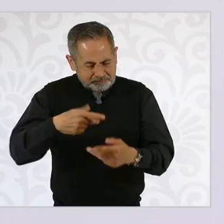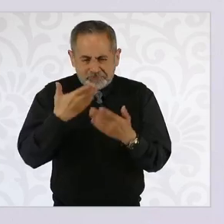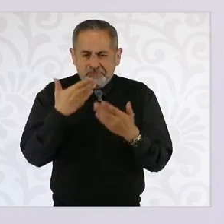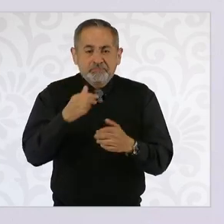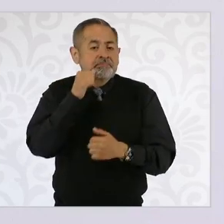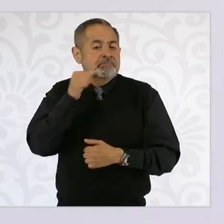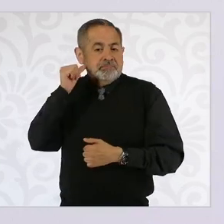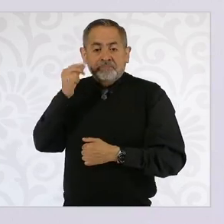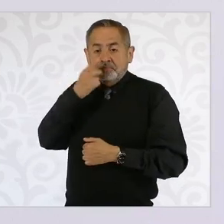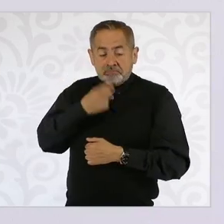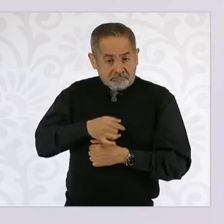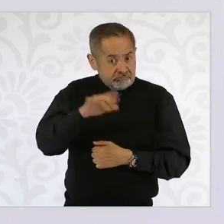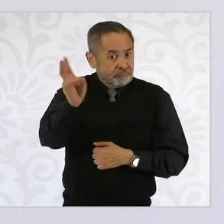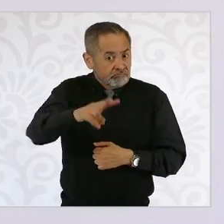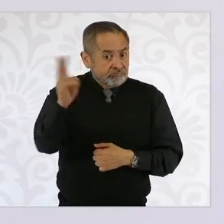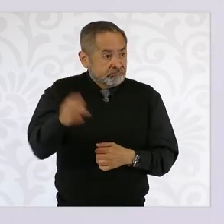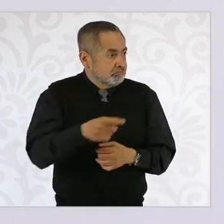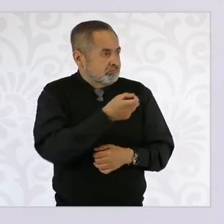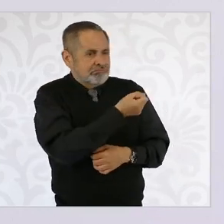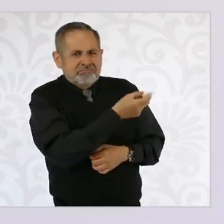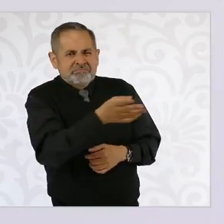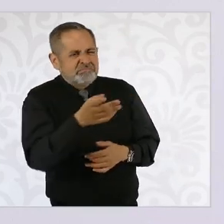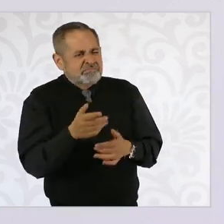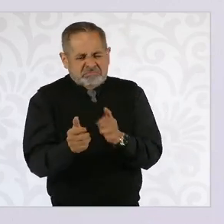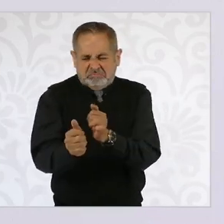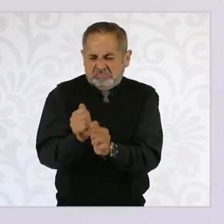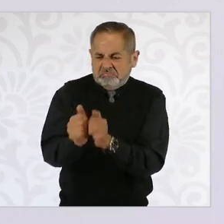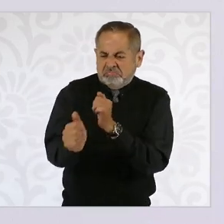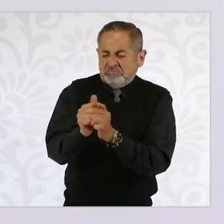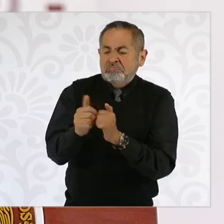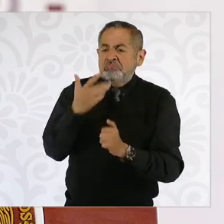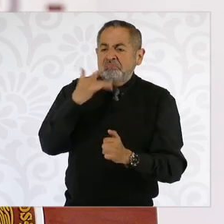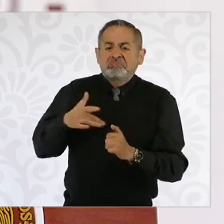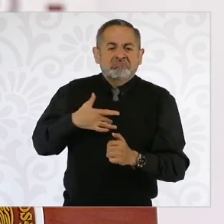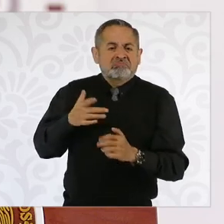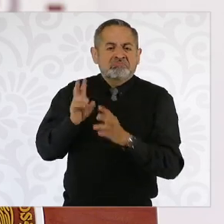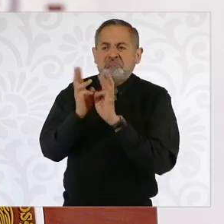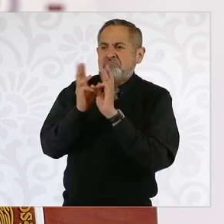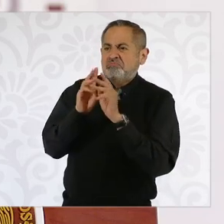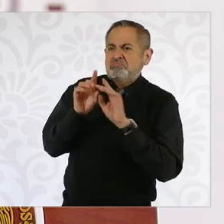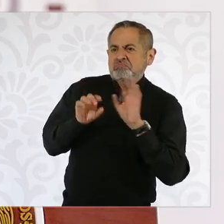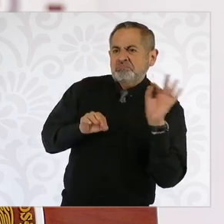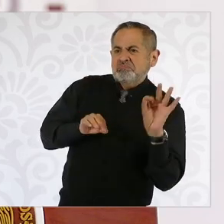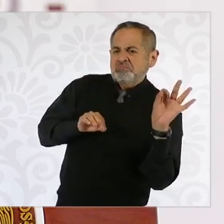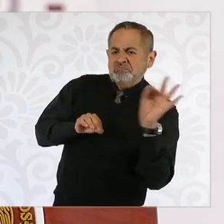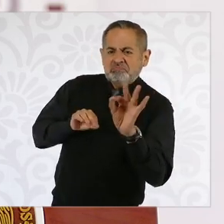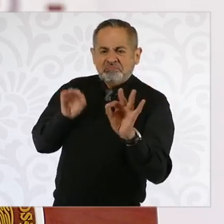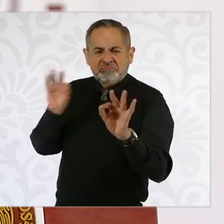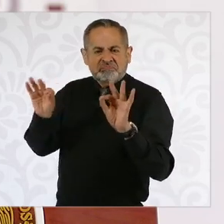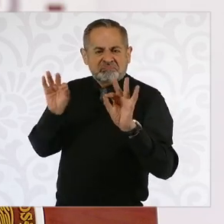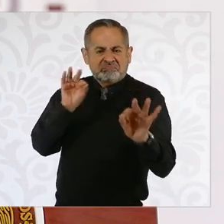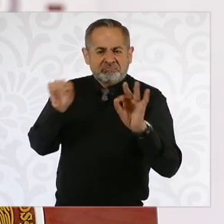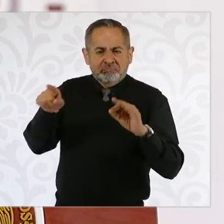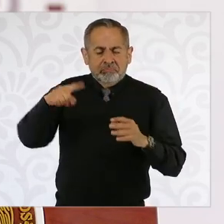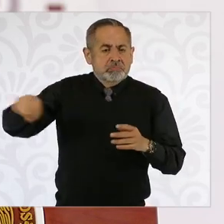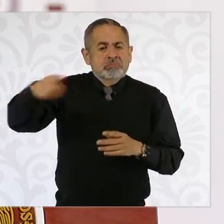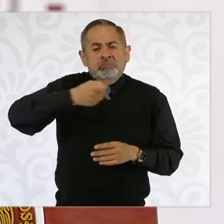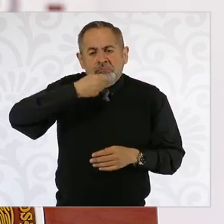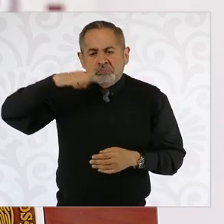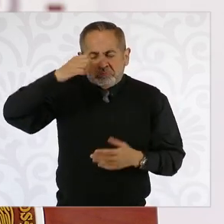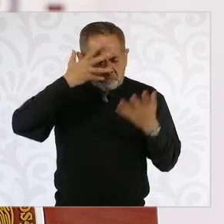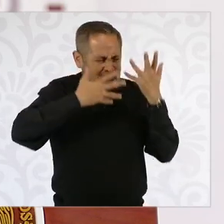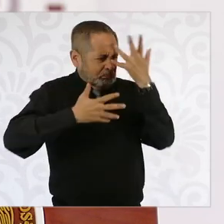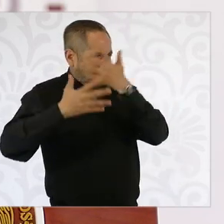Sí están enviando mensajes de WhatsApp, confundiendo con este mensaje de que queremos